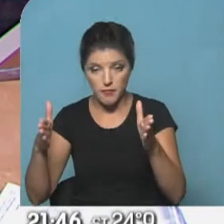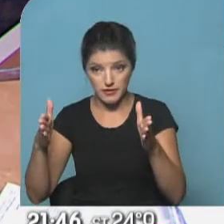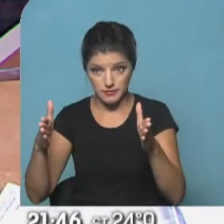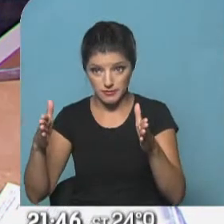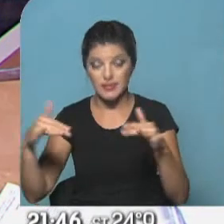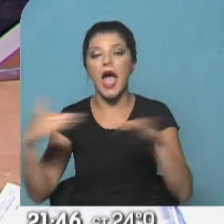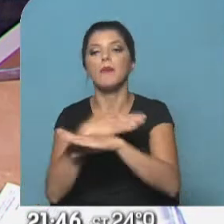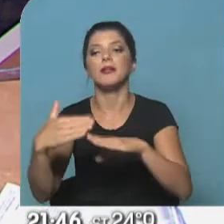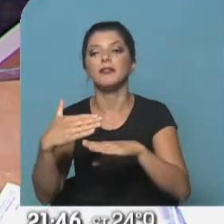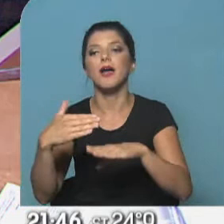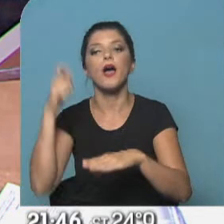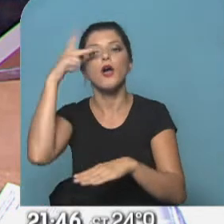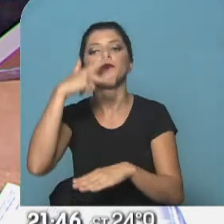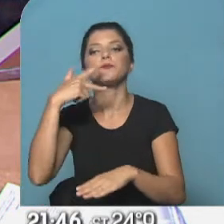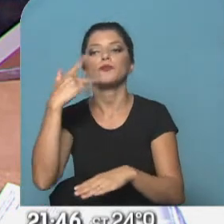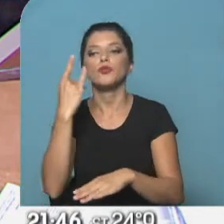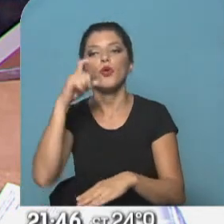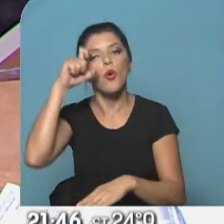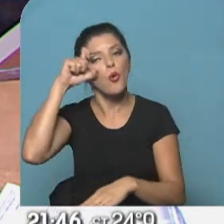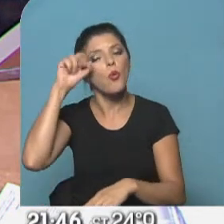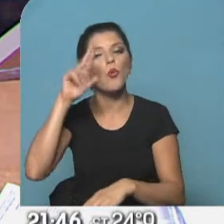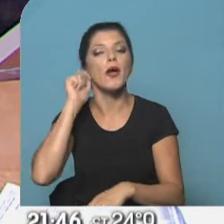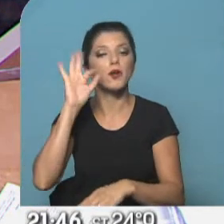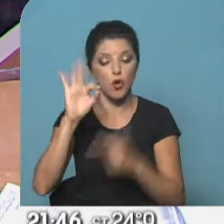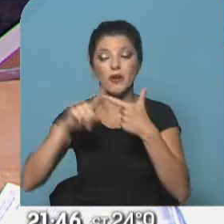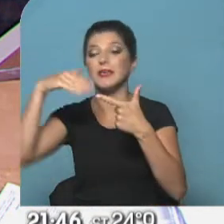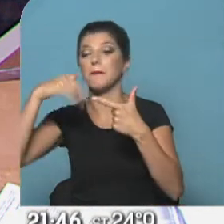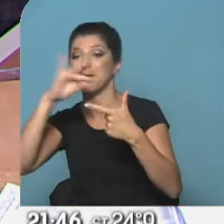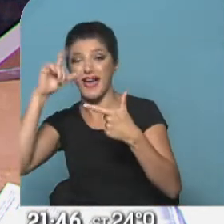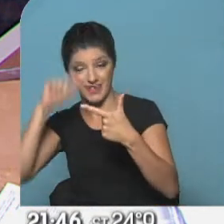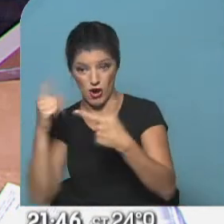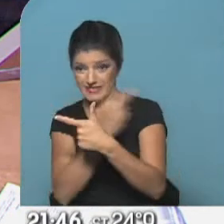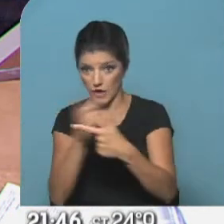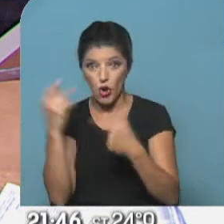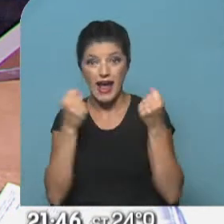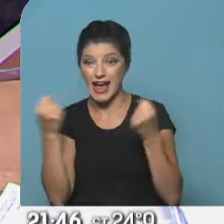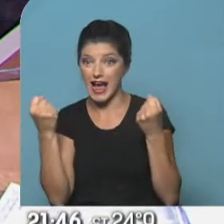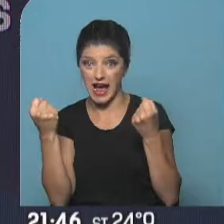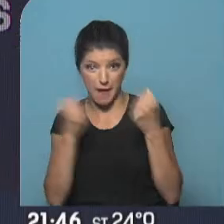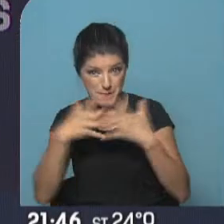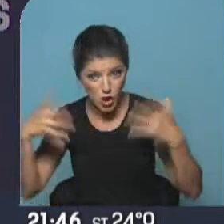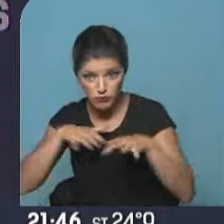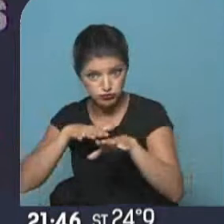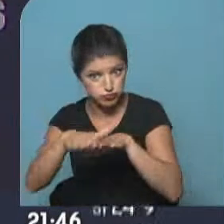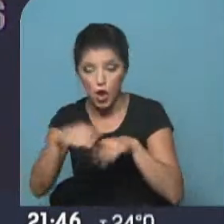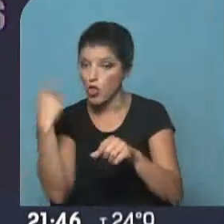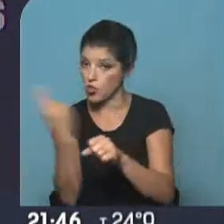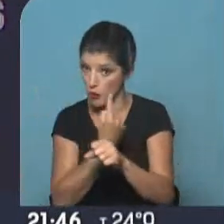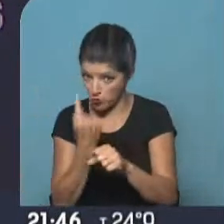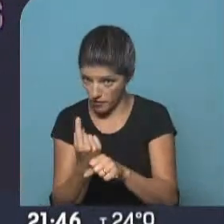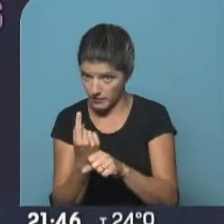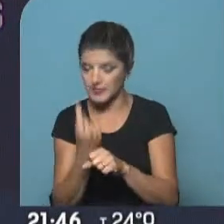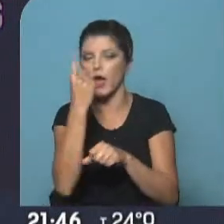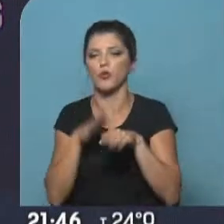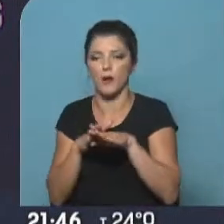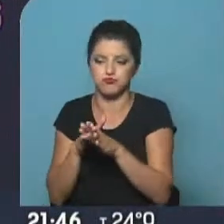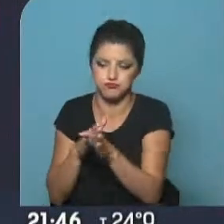en la Avenida Ingeniero Huergo y Avenida Madero. Se va a realizar un desvío en las salidas de las terminales portuarias desde Avenida Ramón Castillo y Comodoro Pí